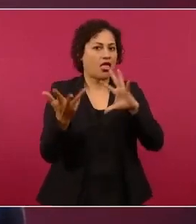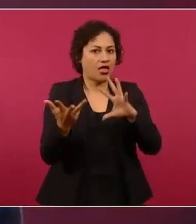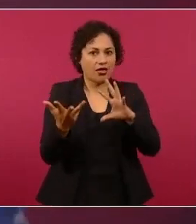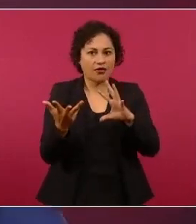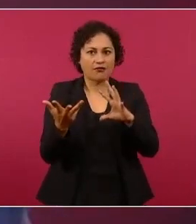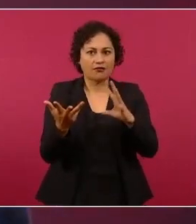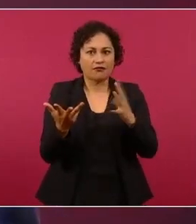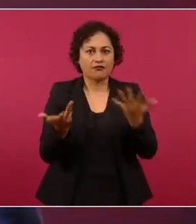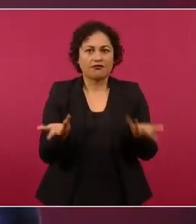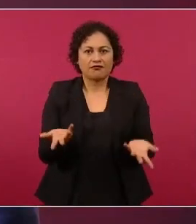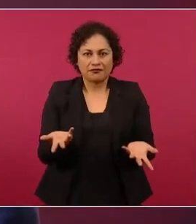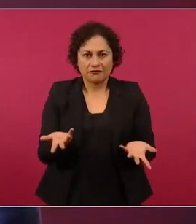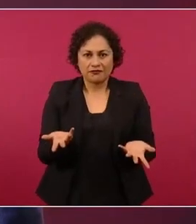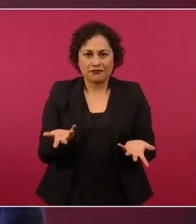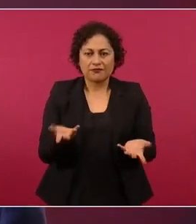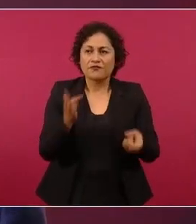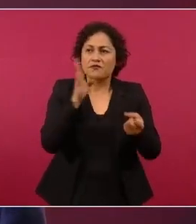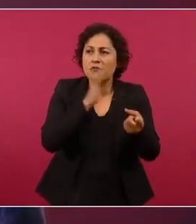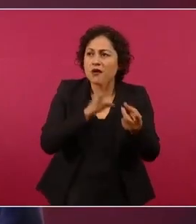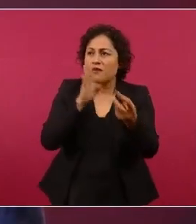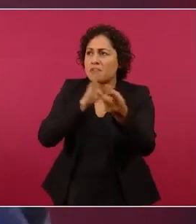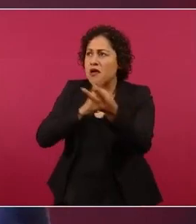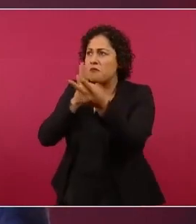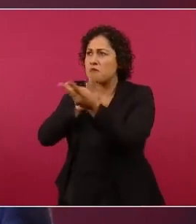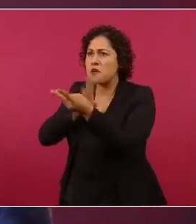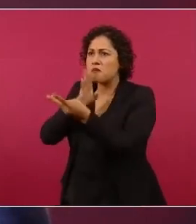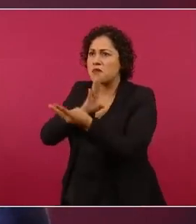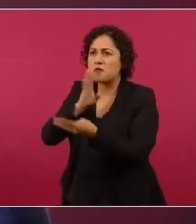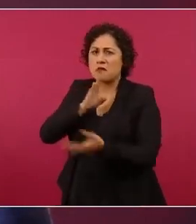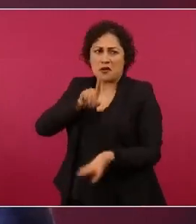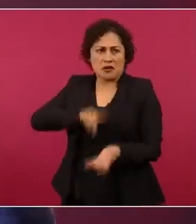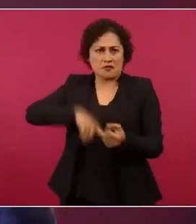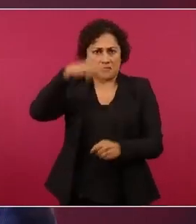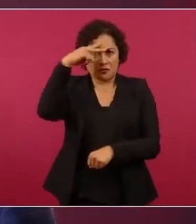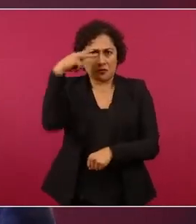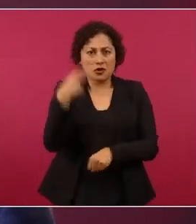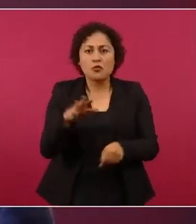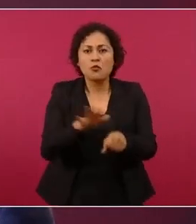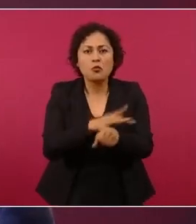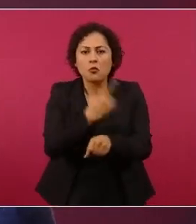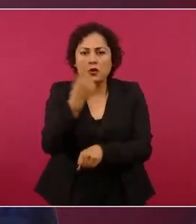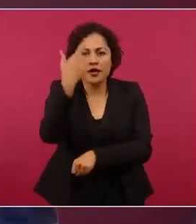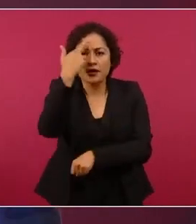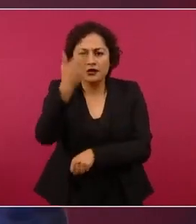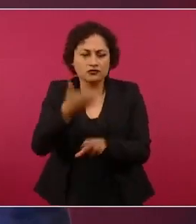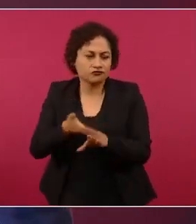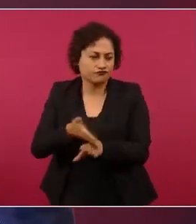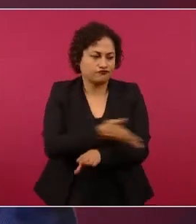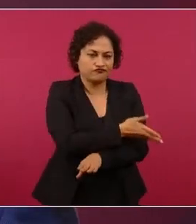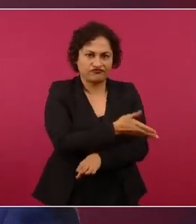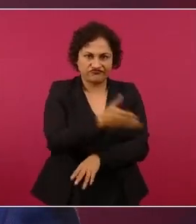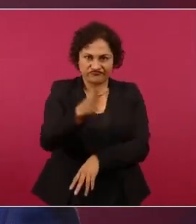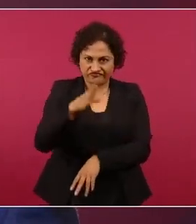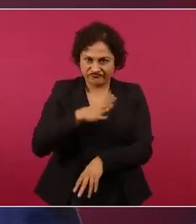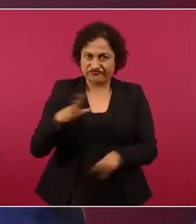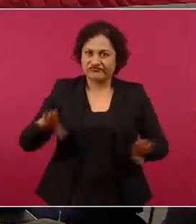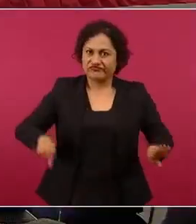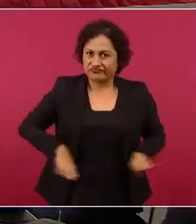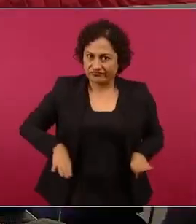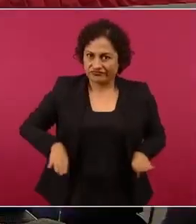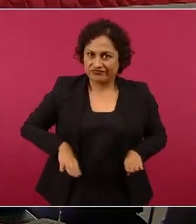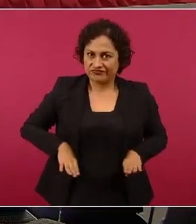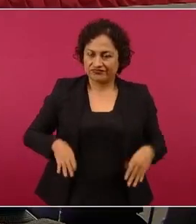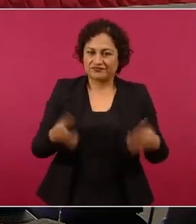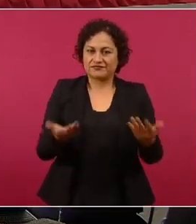de los males que padecemos. Por eso no hay